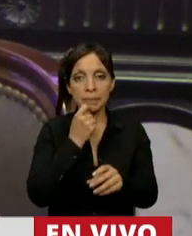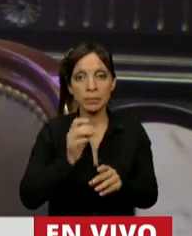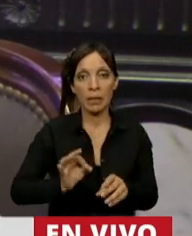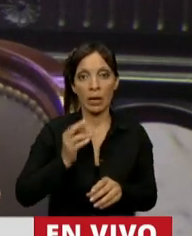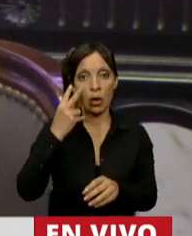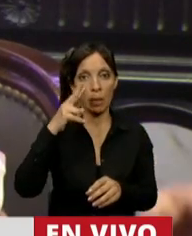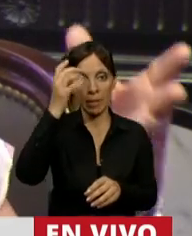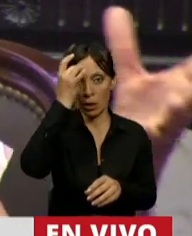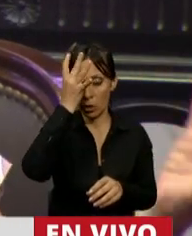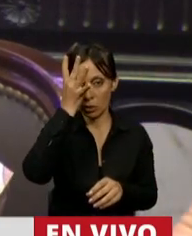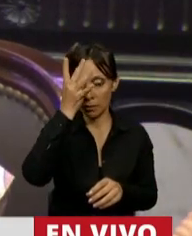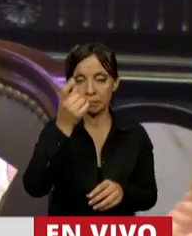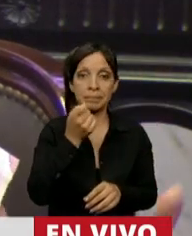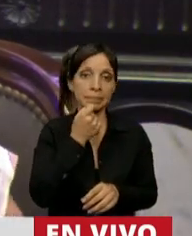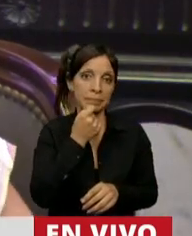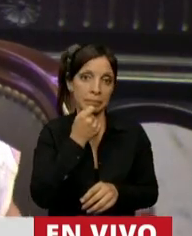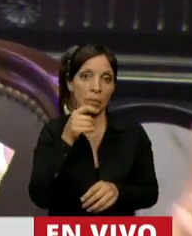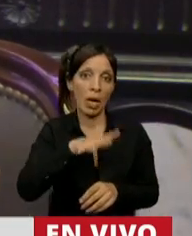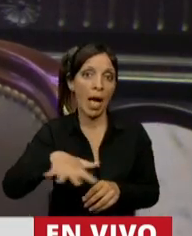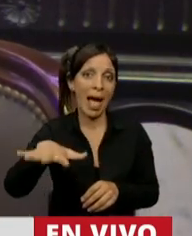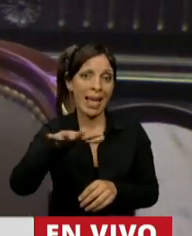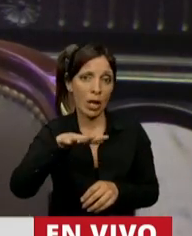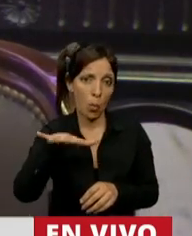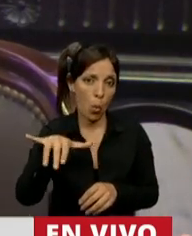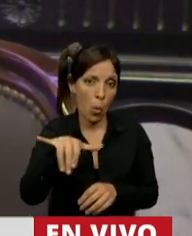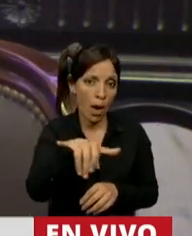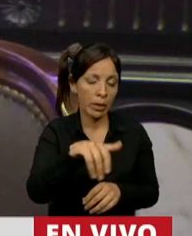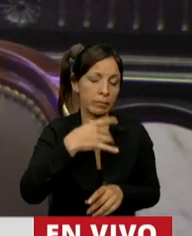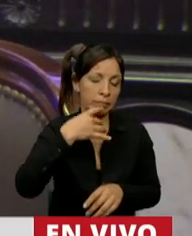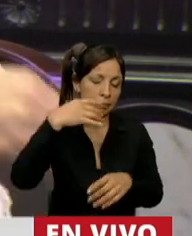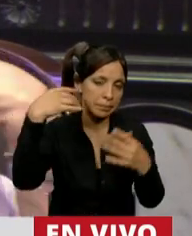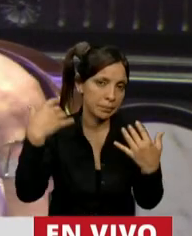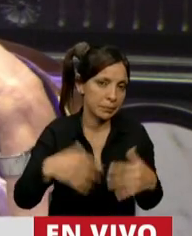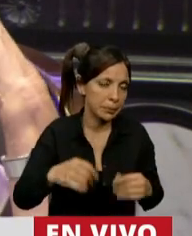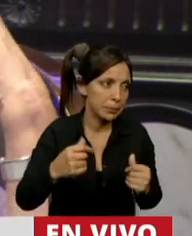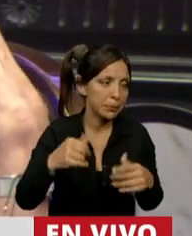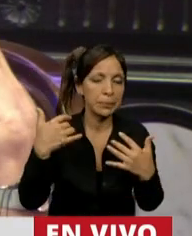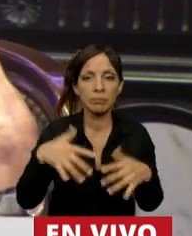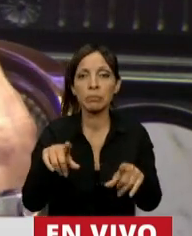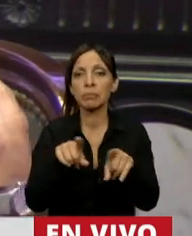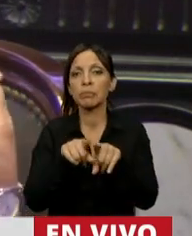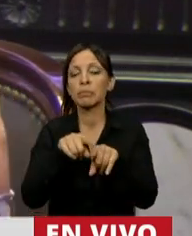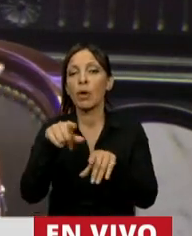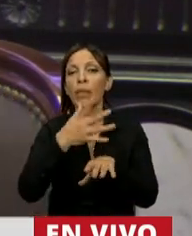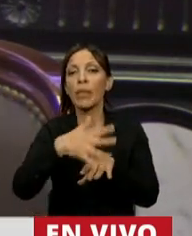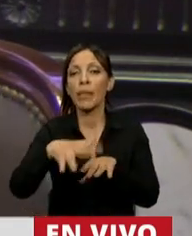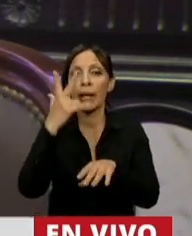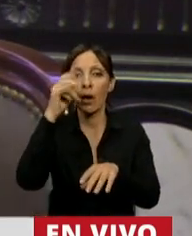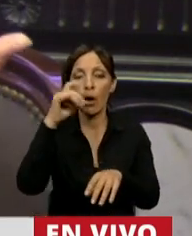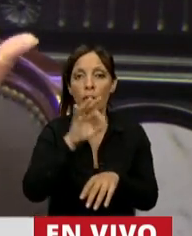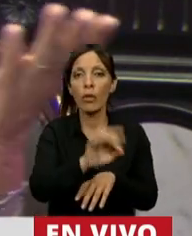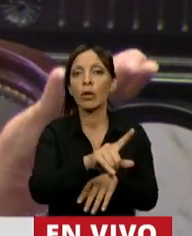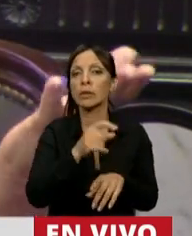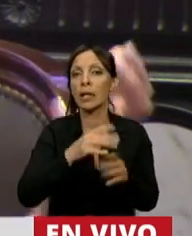2012, un aeropuerto que nos costó muchísimo dinero a los argentinos, como el de Río Hondo, fue inaugurado por Cristina.